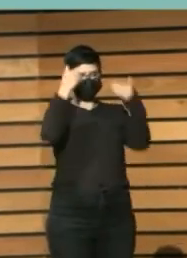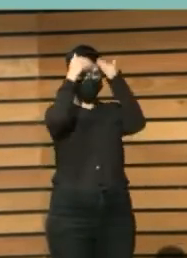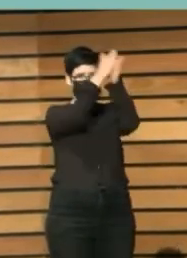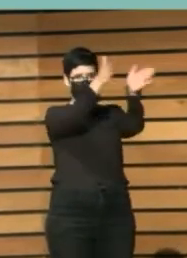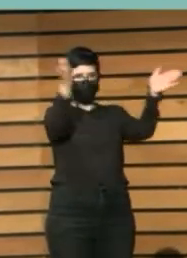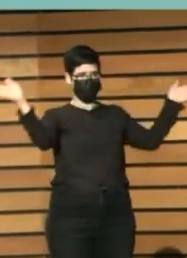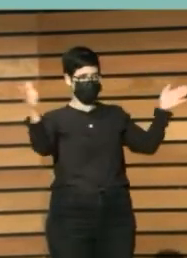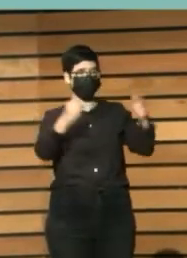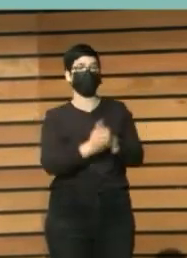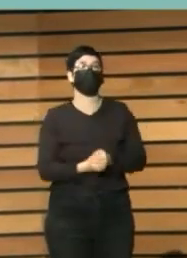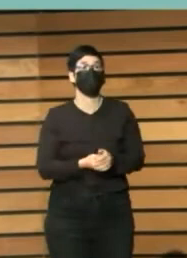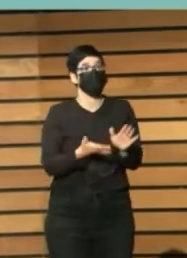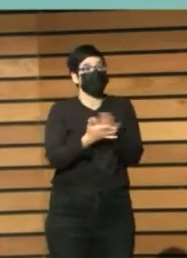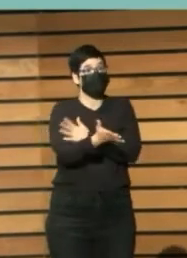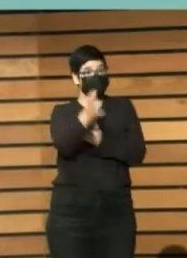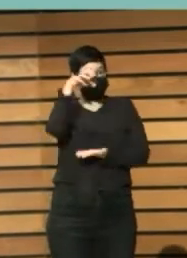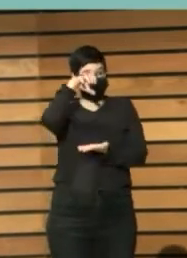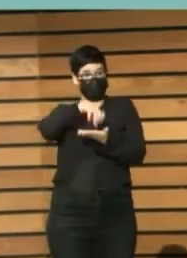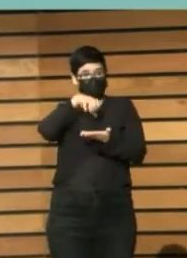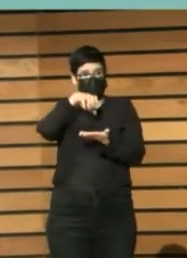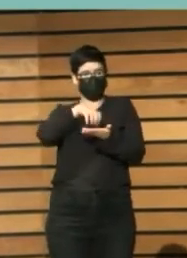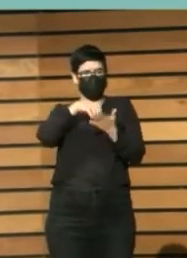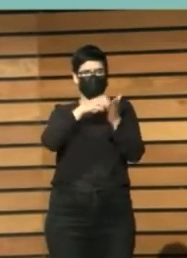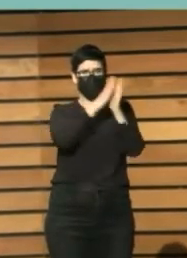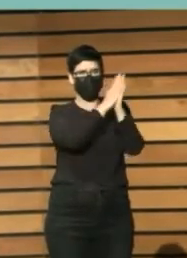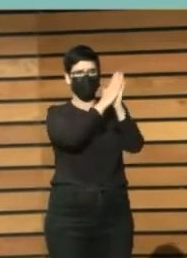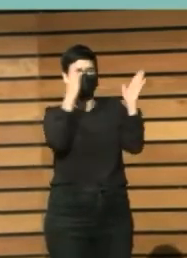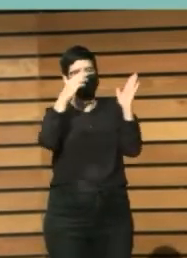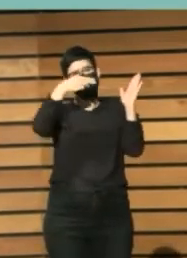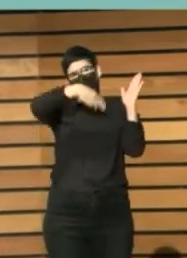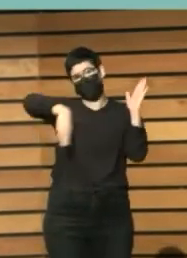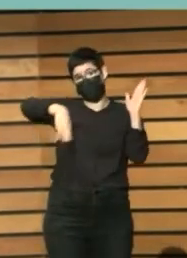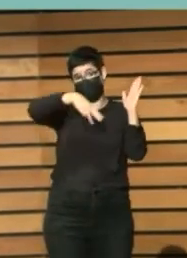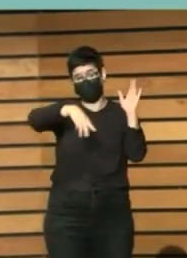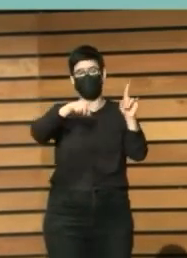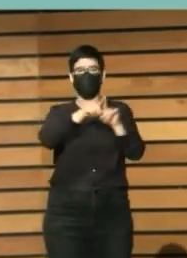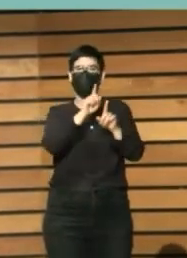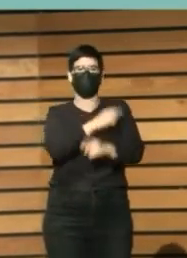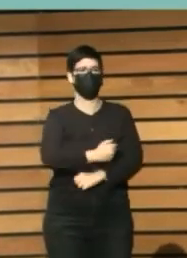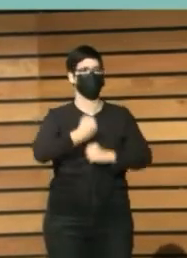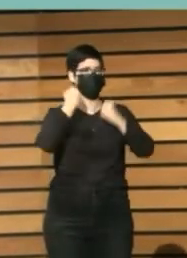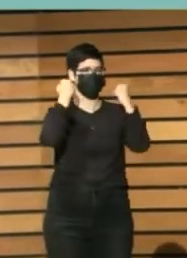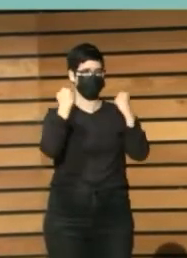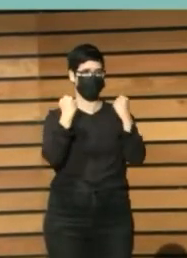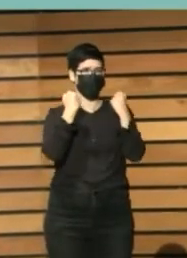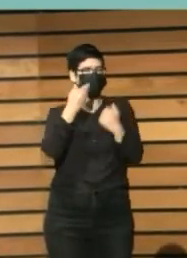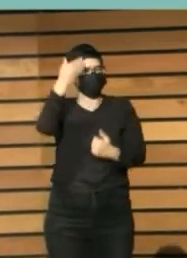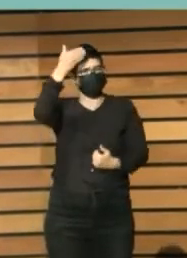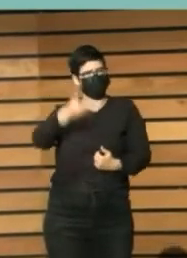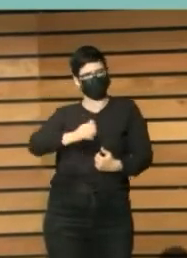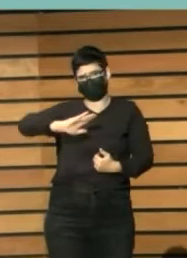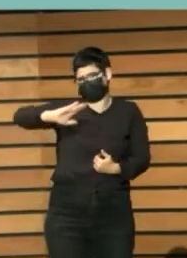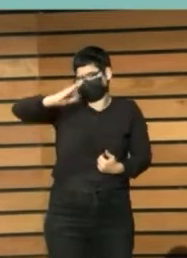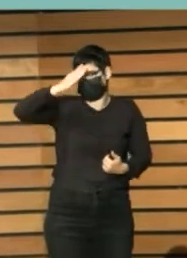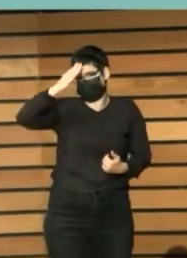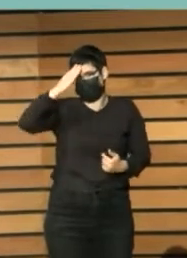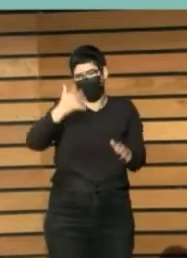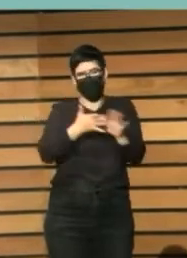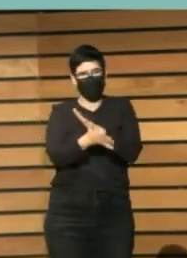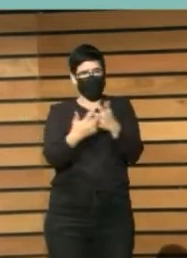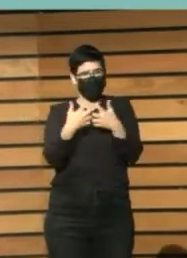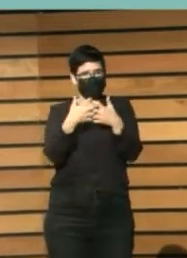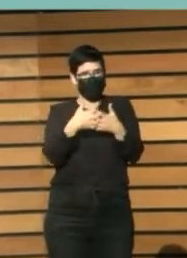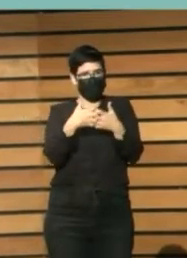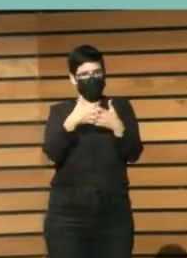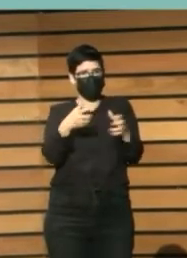cubre un pilar fundamental. Ella es la que va a ser ese motor del cambio o debe ser ese motor del cambio para que